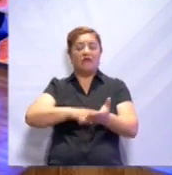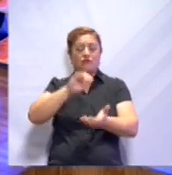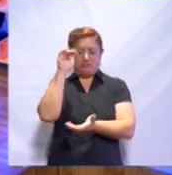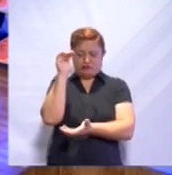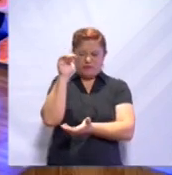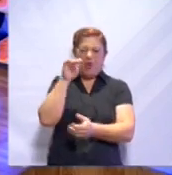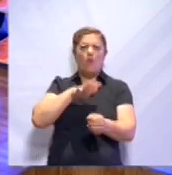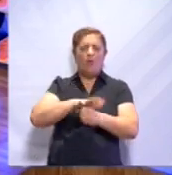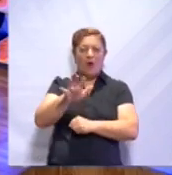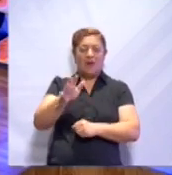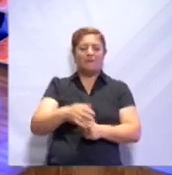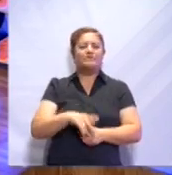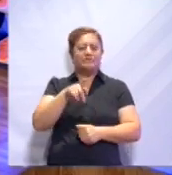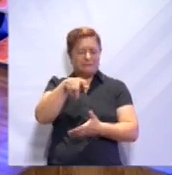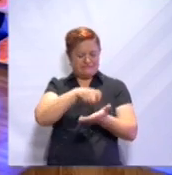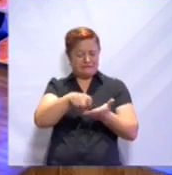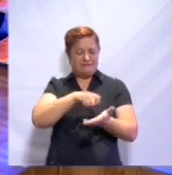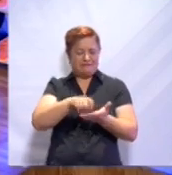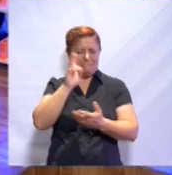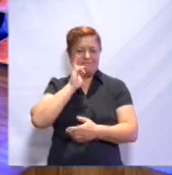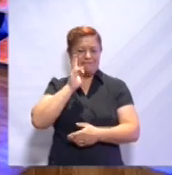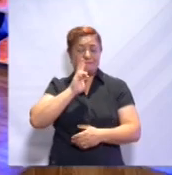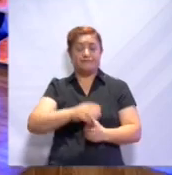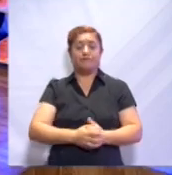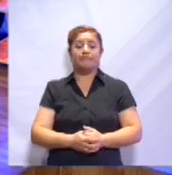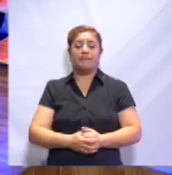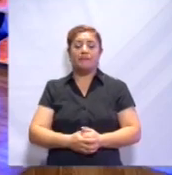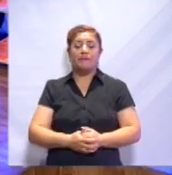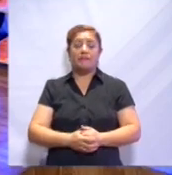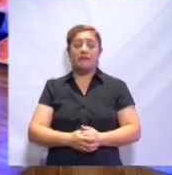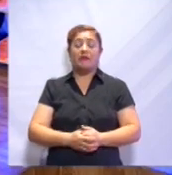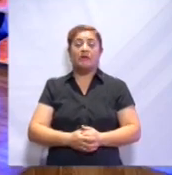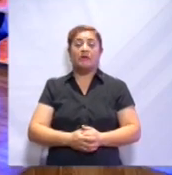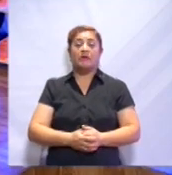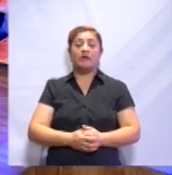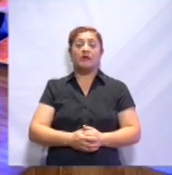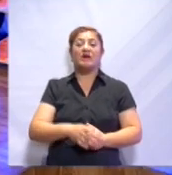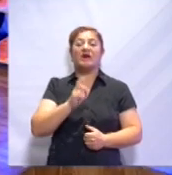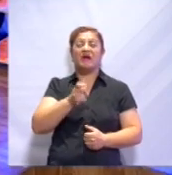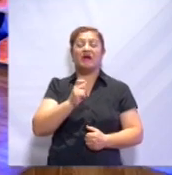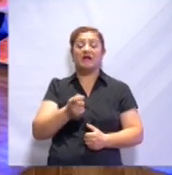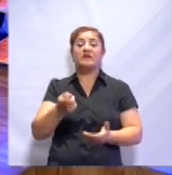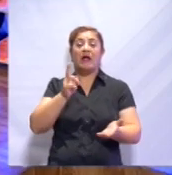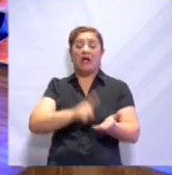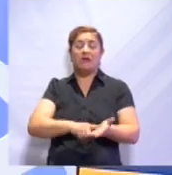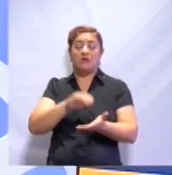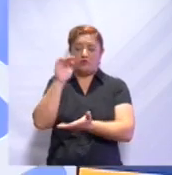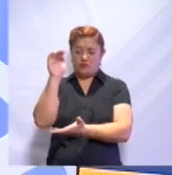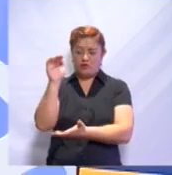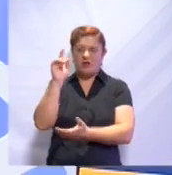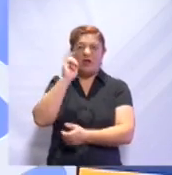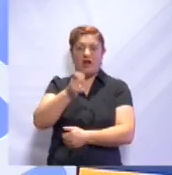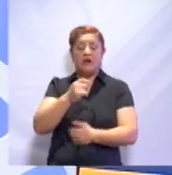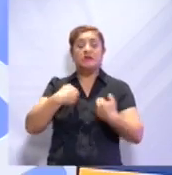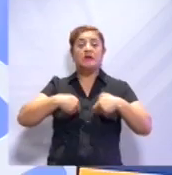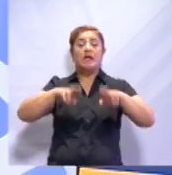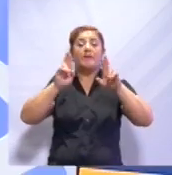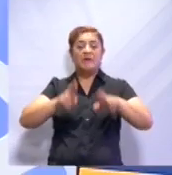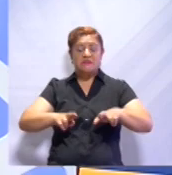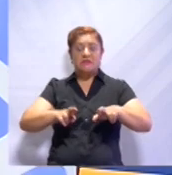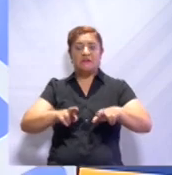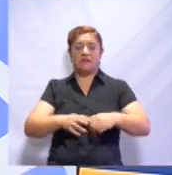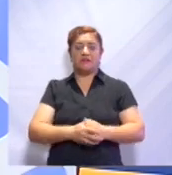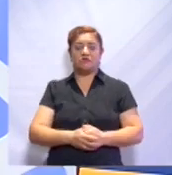apúntale, porque va a la siguiente. Resulta que lo que está dentro de esa botella es una representación